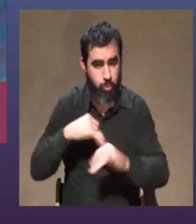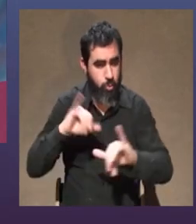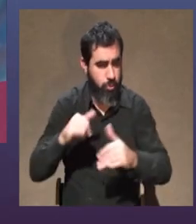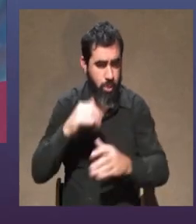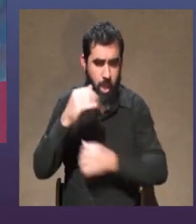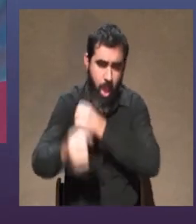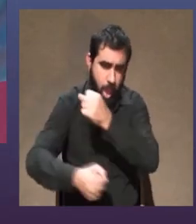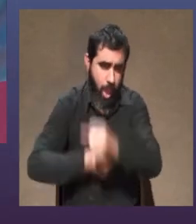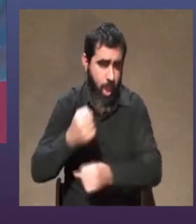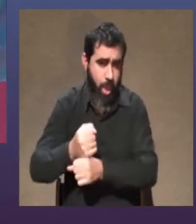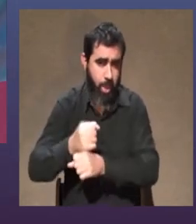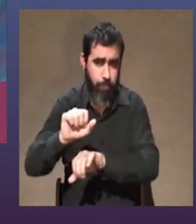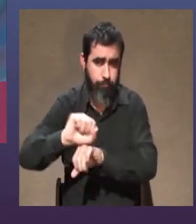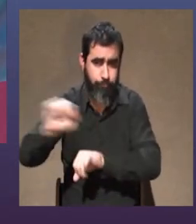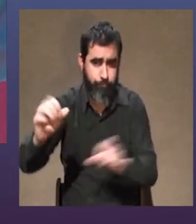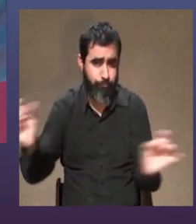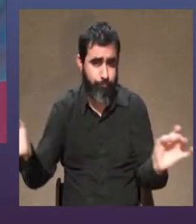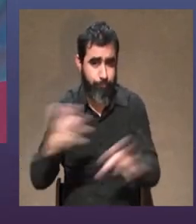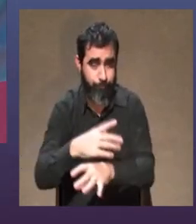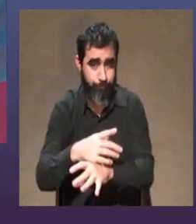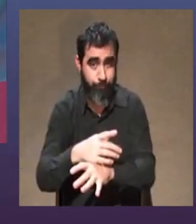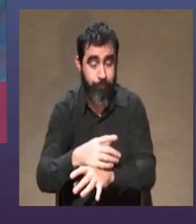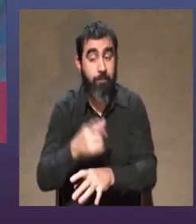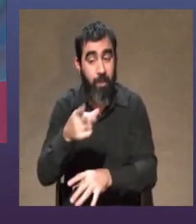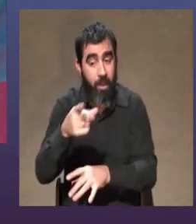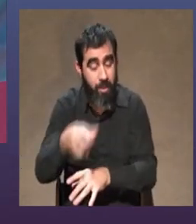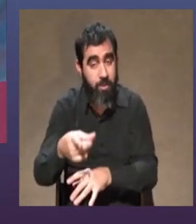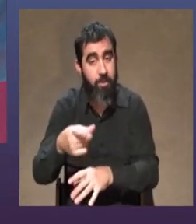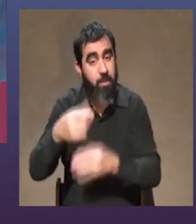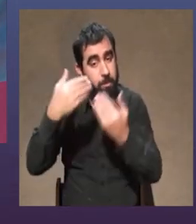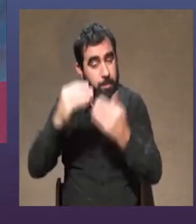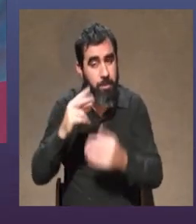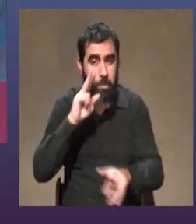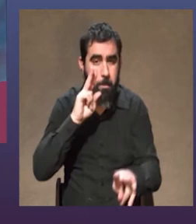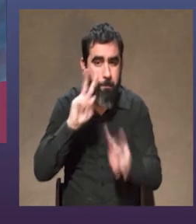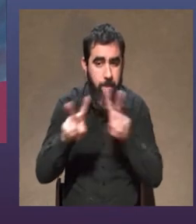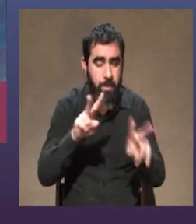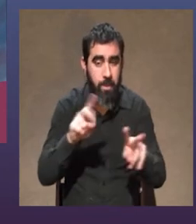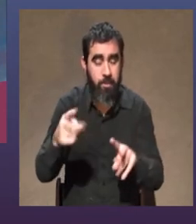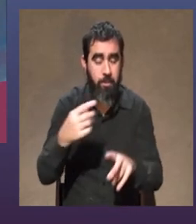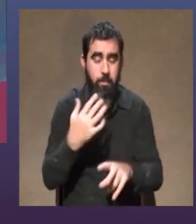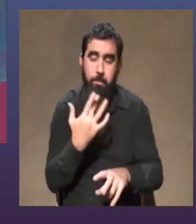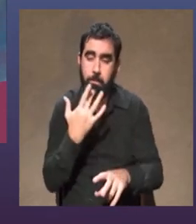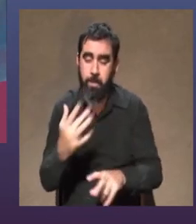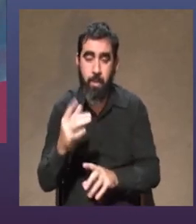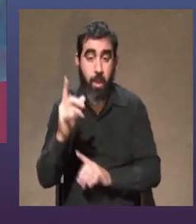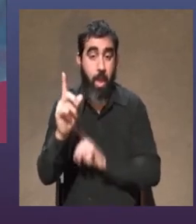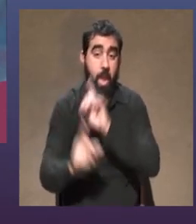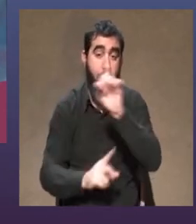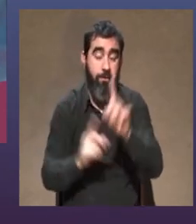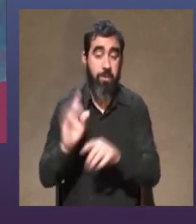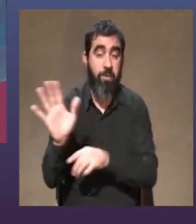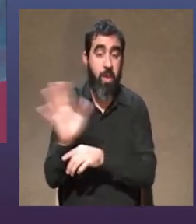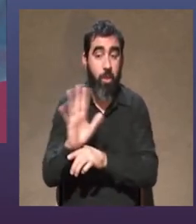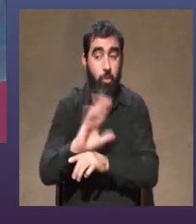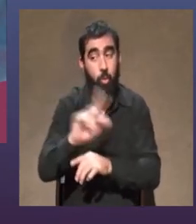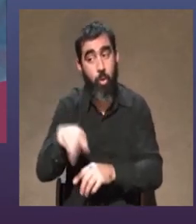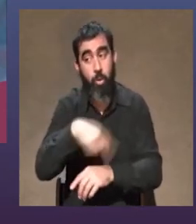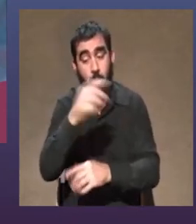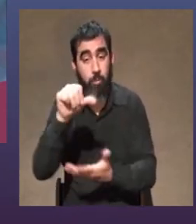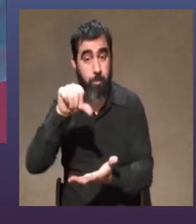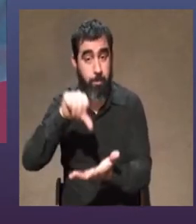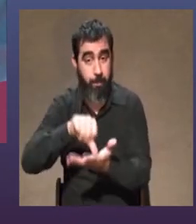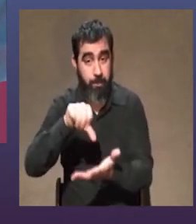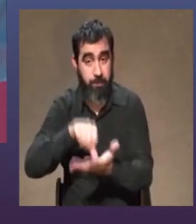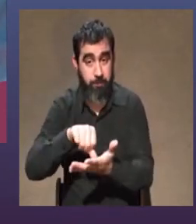había salido de mi tapa de formación y entonces ahí es cuando empiezo a mirar bueno esta fascinación que a veces nos viene con actores actrices de otros países